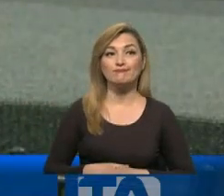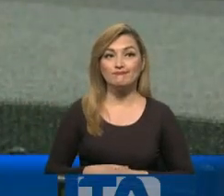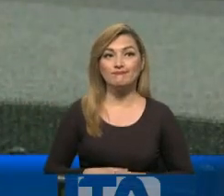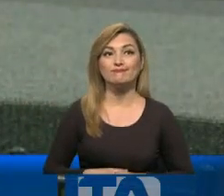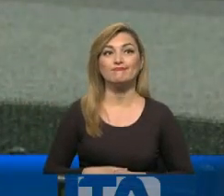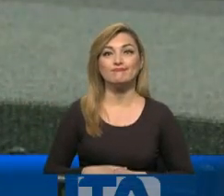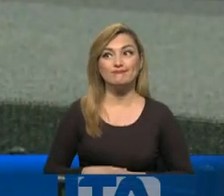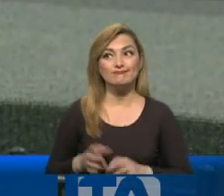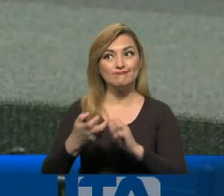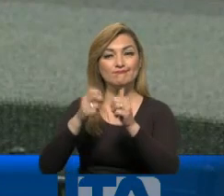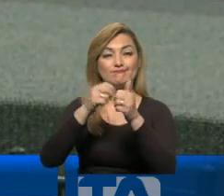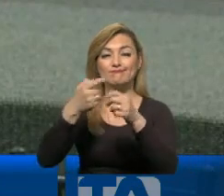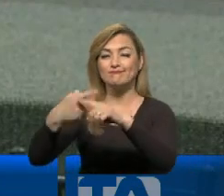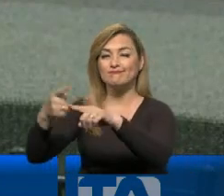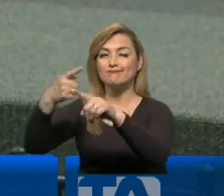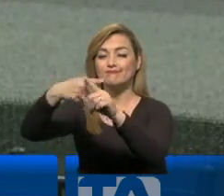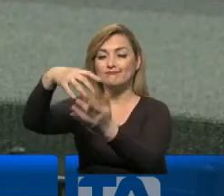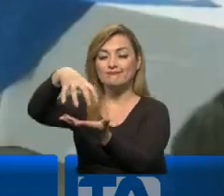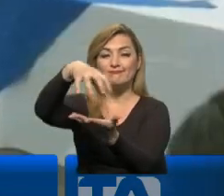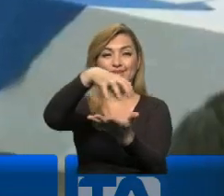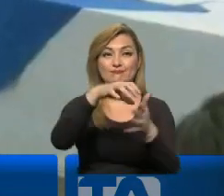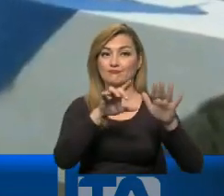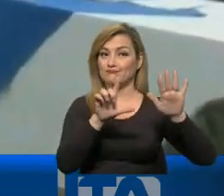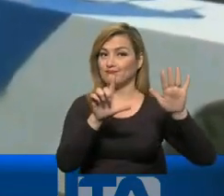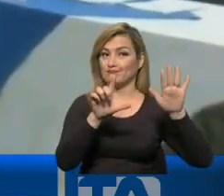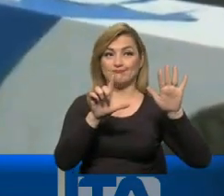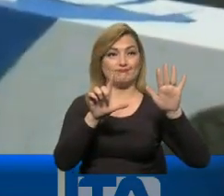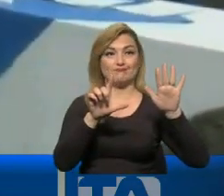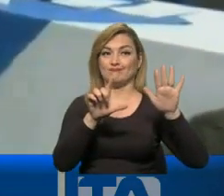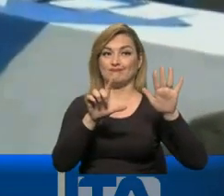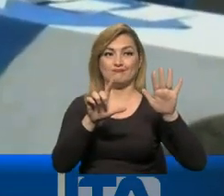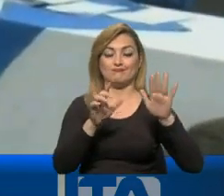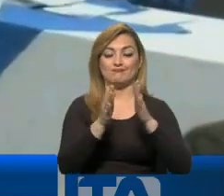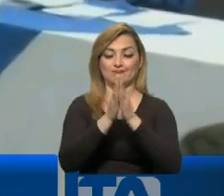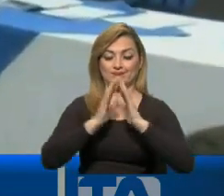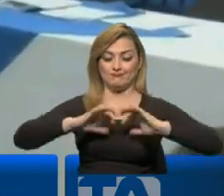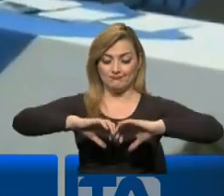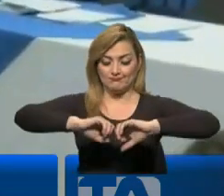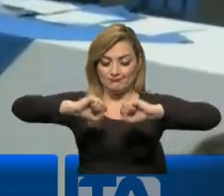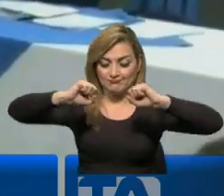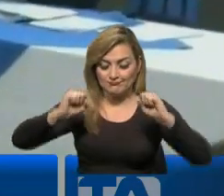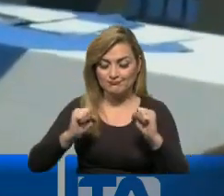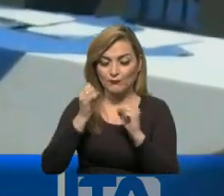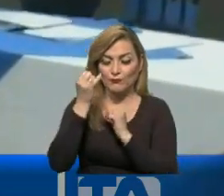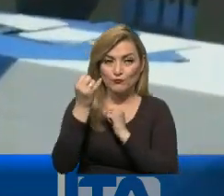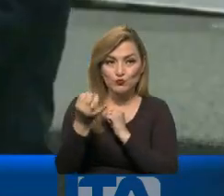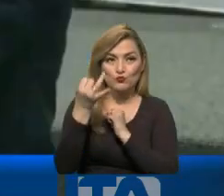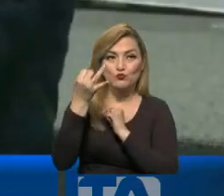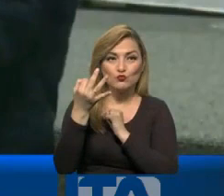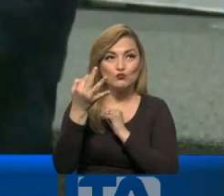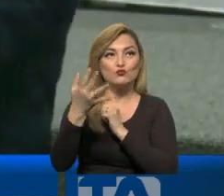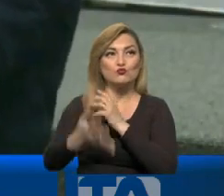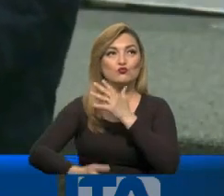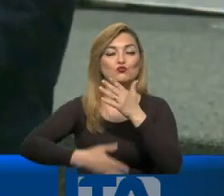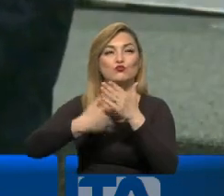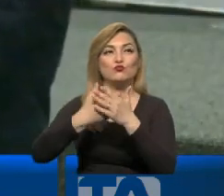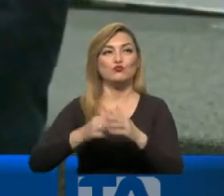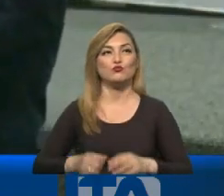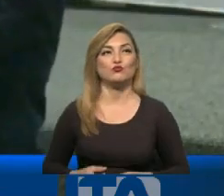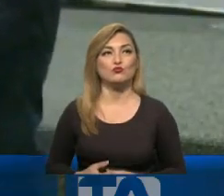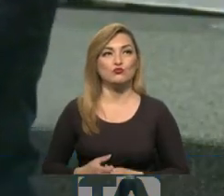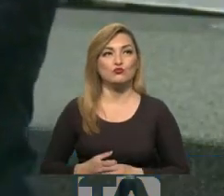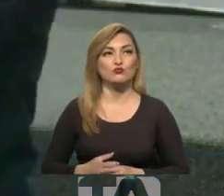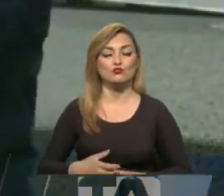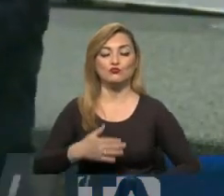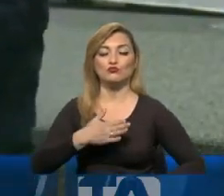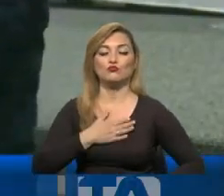novedades en otras provincias que ya no son siete, y pedía que se abran las urnas y que se cuente todo. Si yo estoy